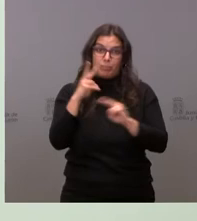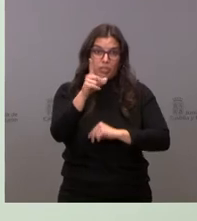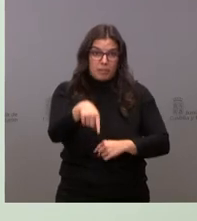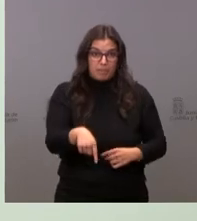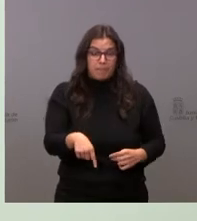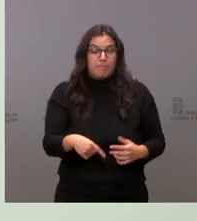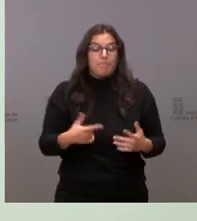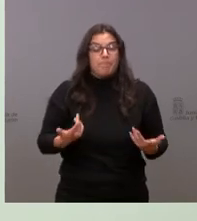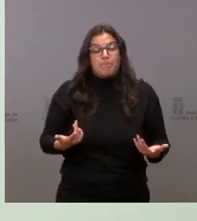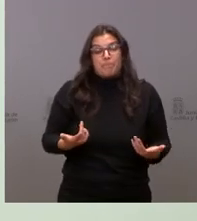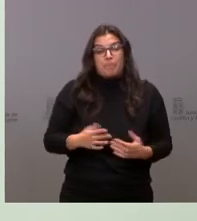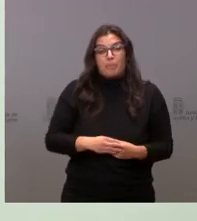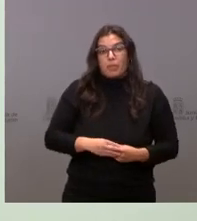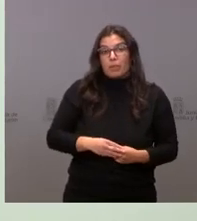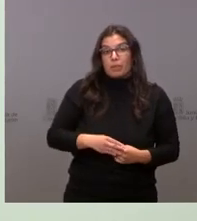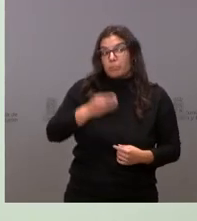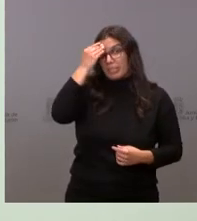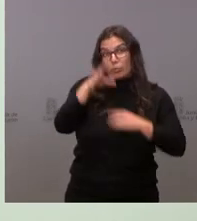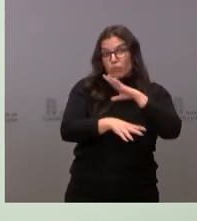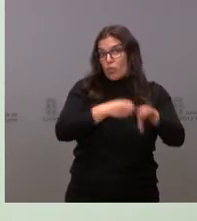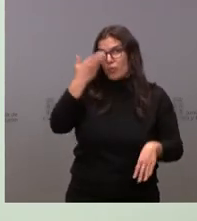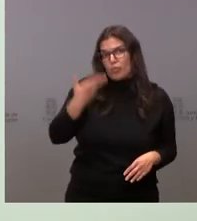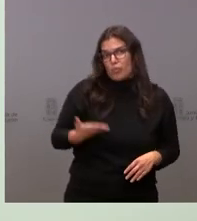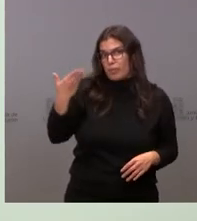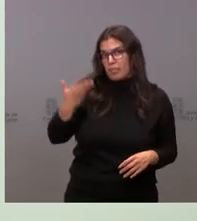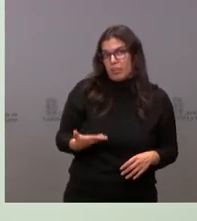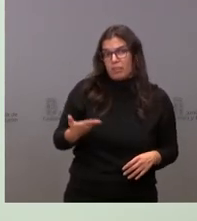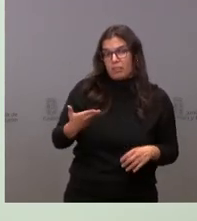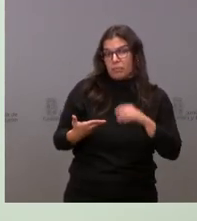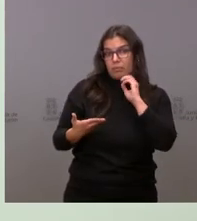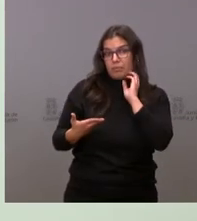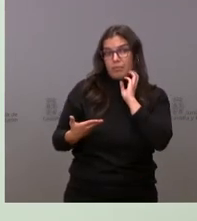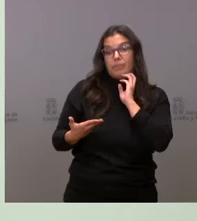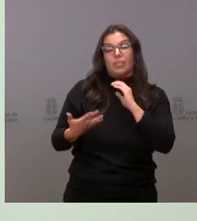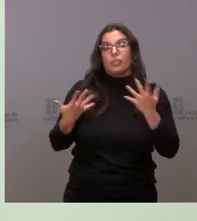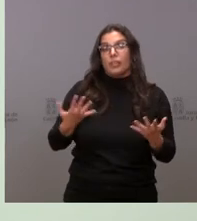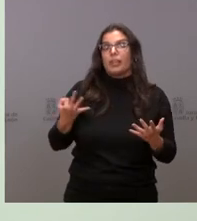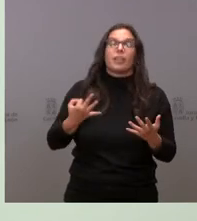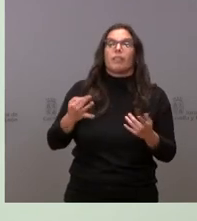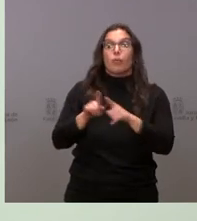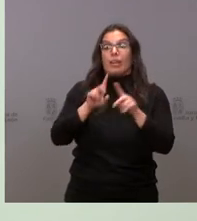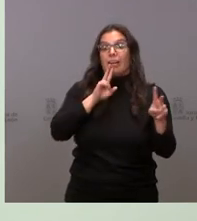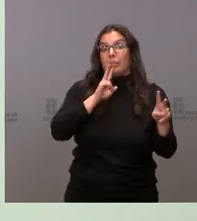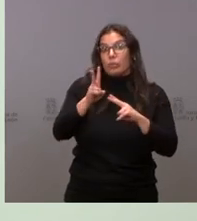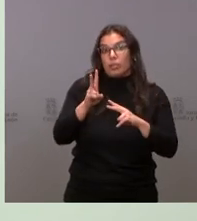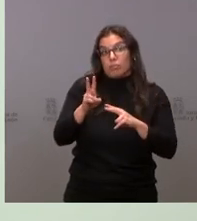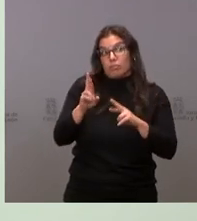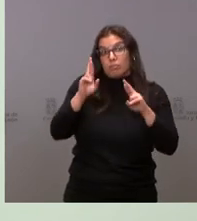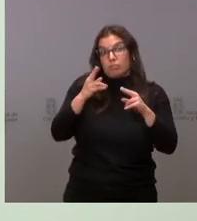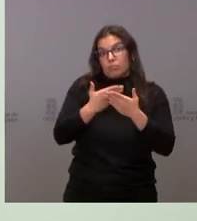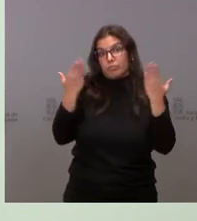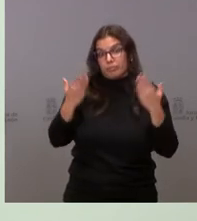Entendemos que es fundamental y consideramos que tiene que dar una respuesta y contamos con ella, por supuesto.